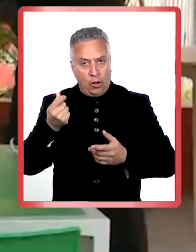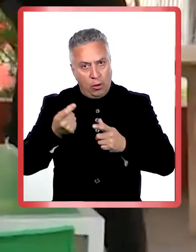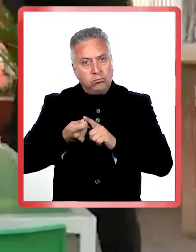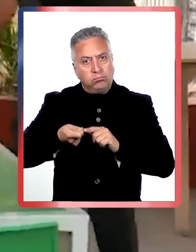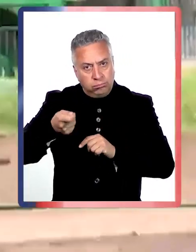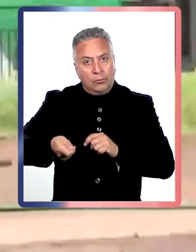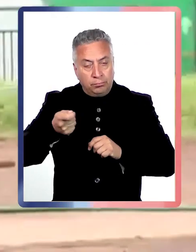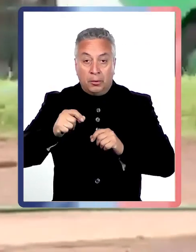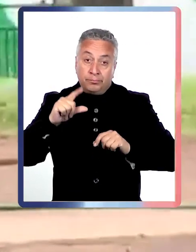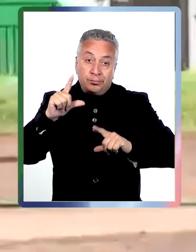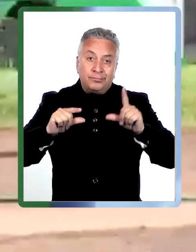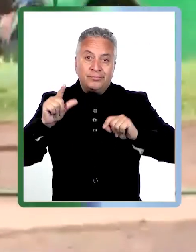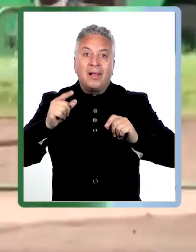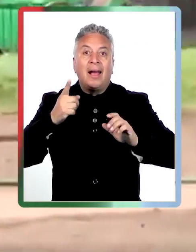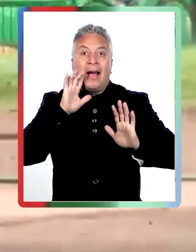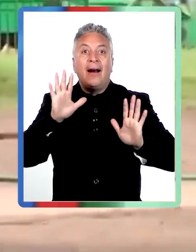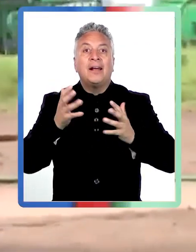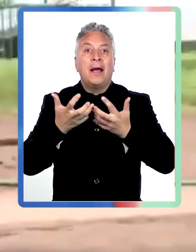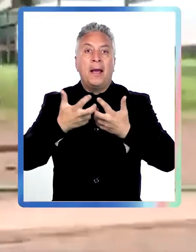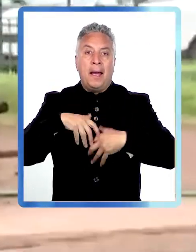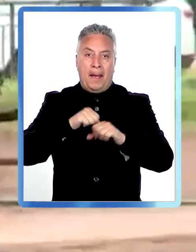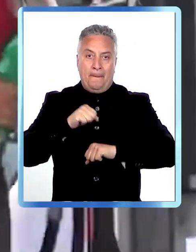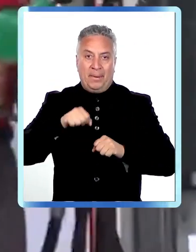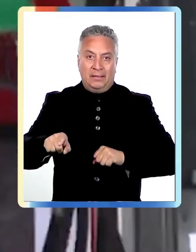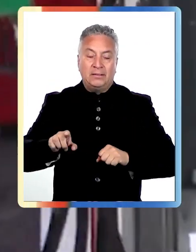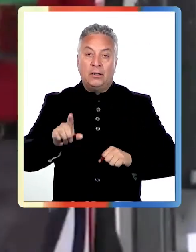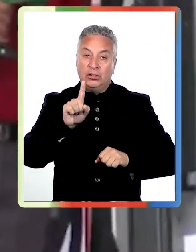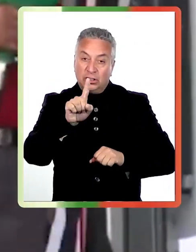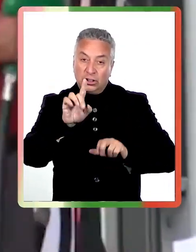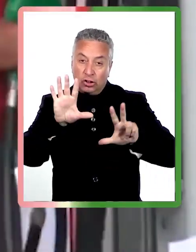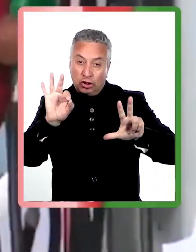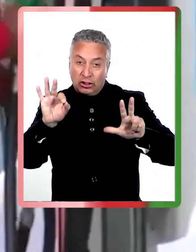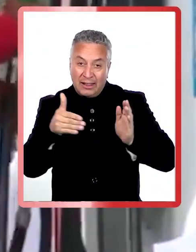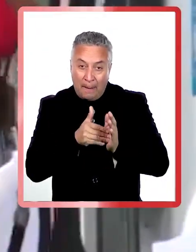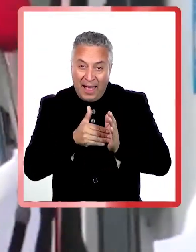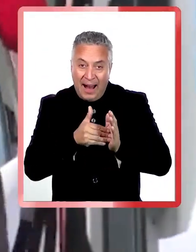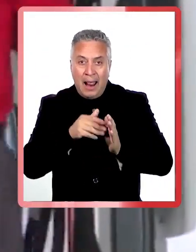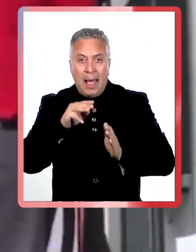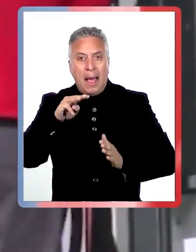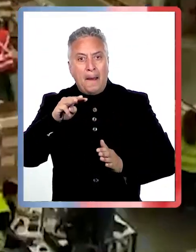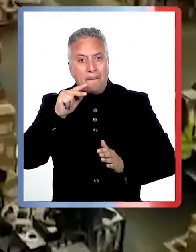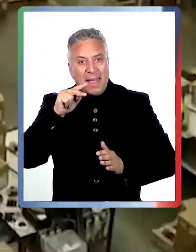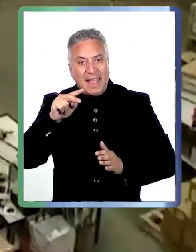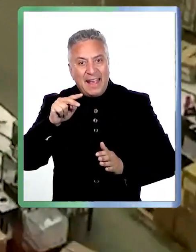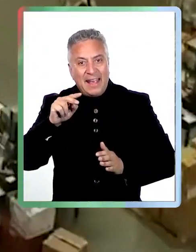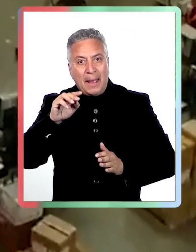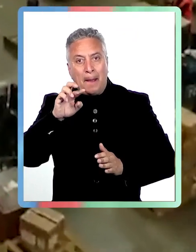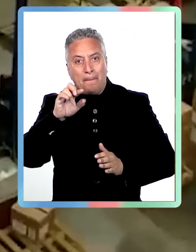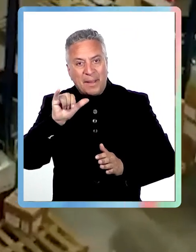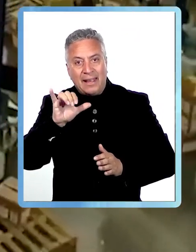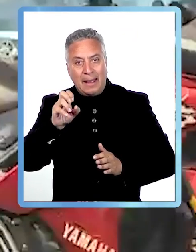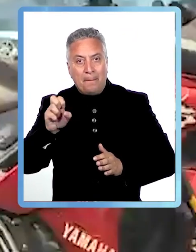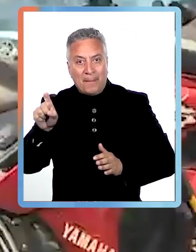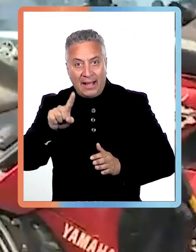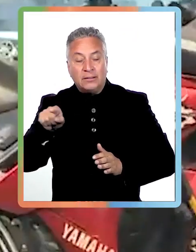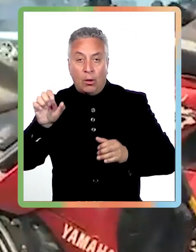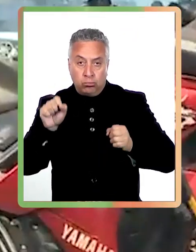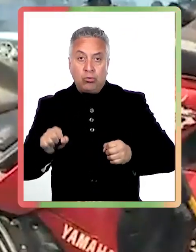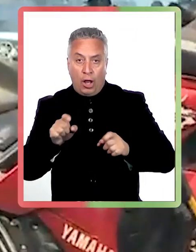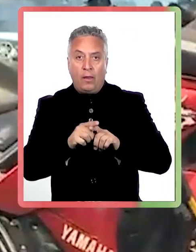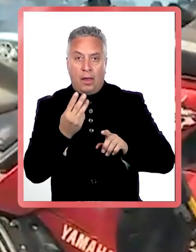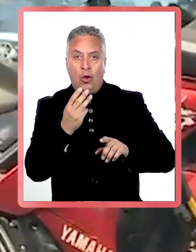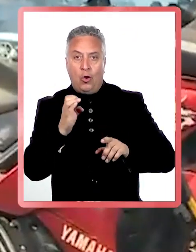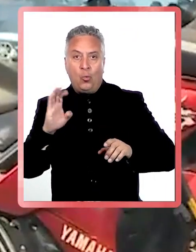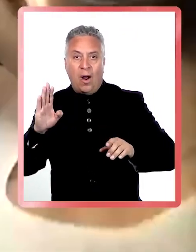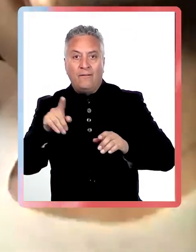variar dependiendo de la categoría de la empresa. Cerca de 180 mil MIPIMES y cooperativas podrán postular en el sitio web